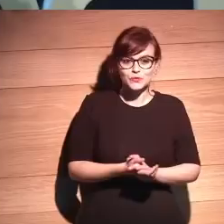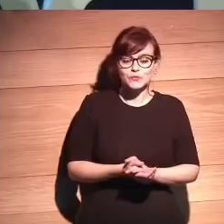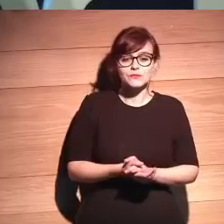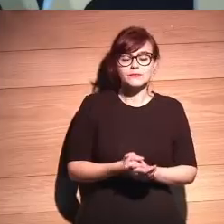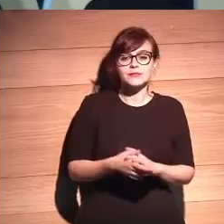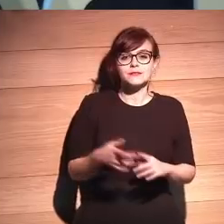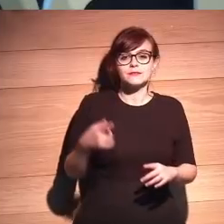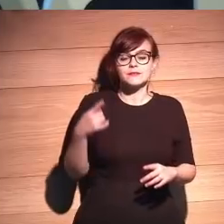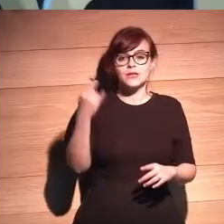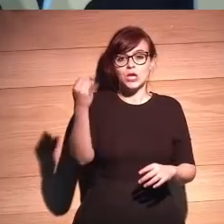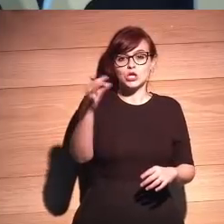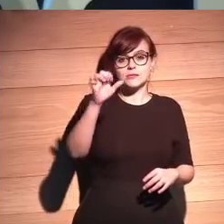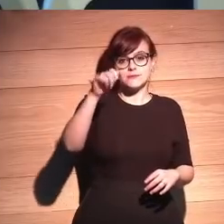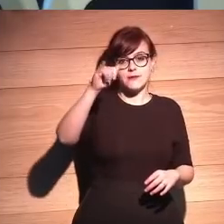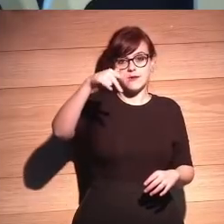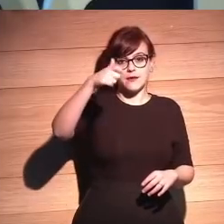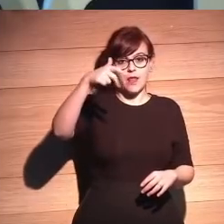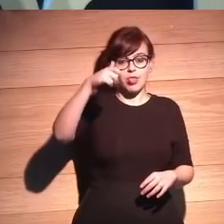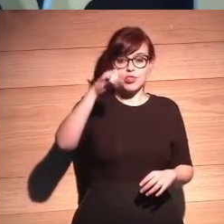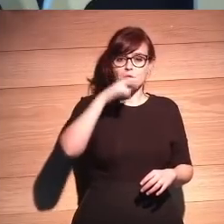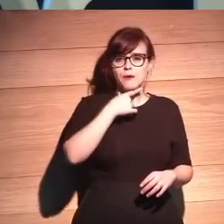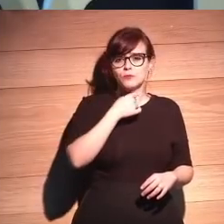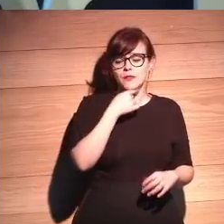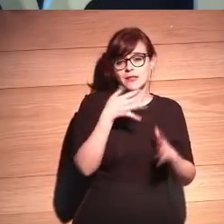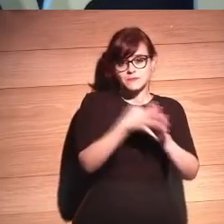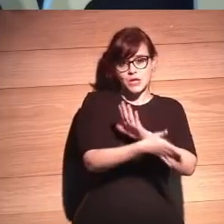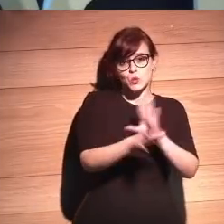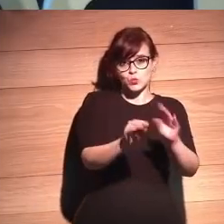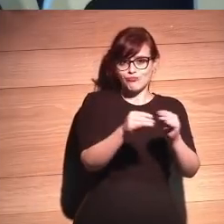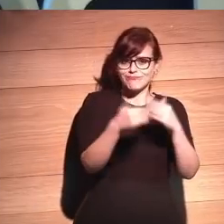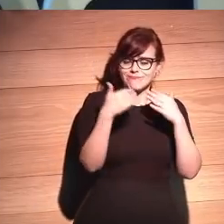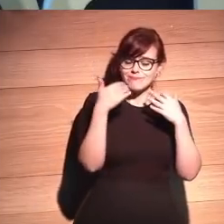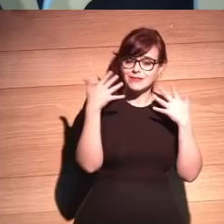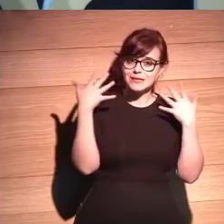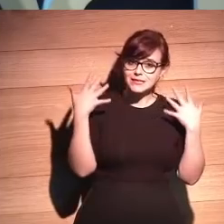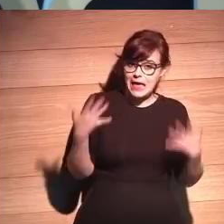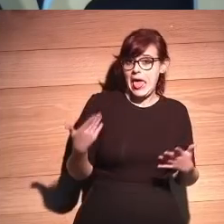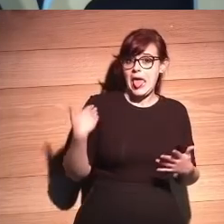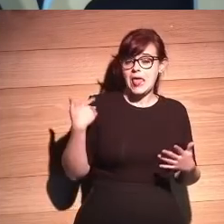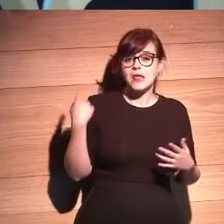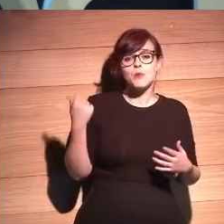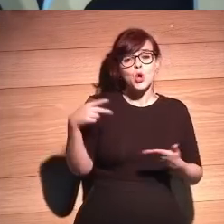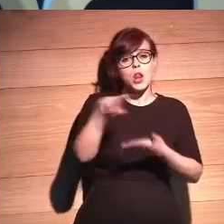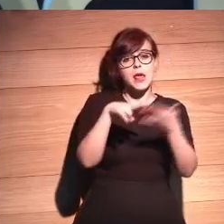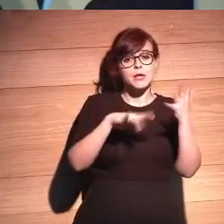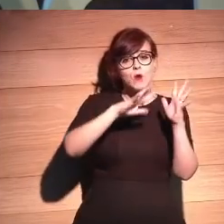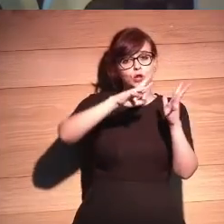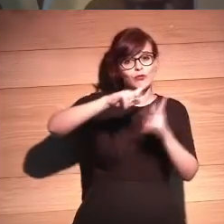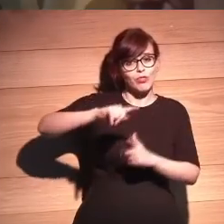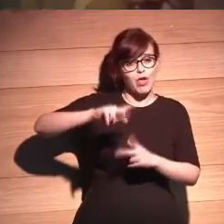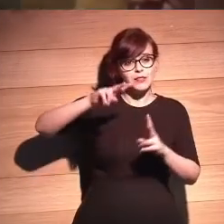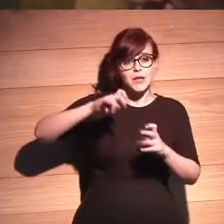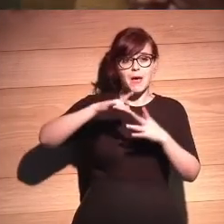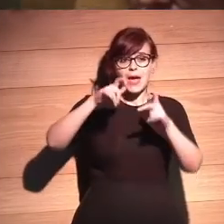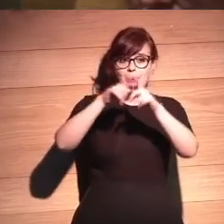Sí, José Ignacio, me ha gustado mucho tu explicación de todo esto. Hace poco leí una noticia de